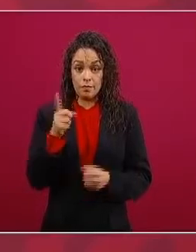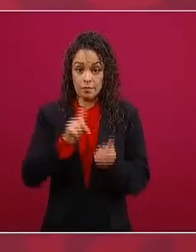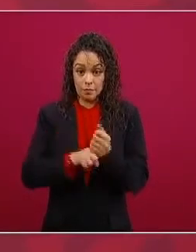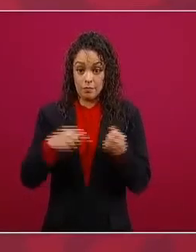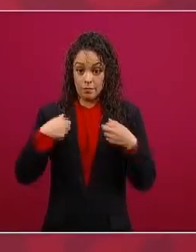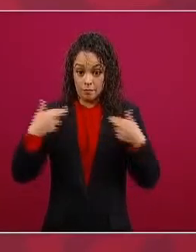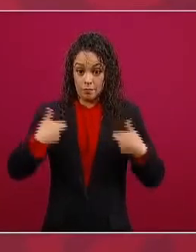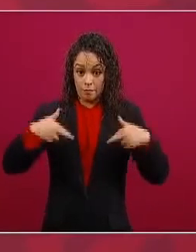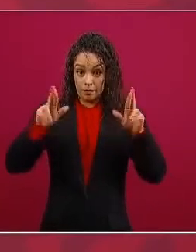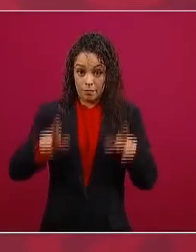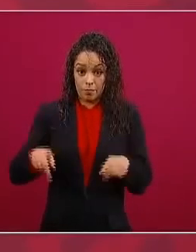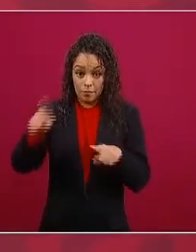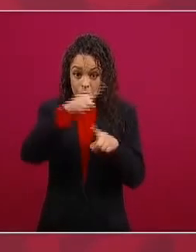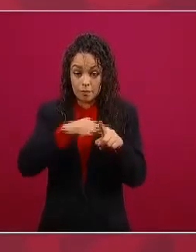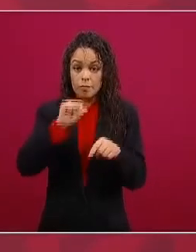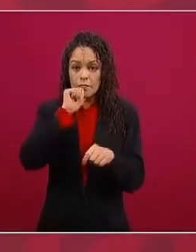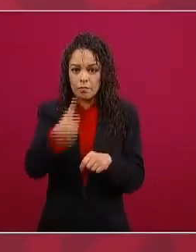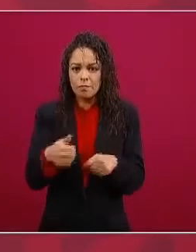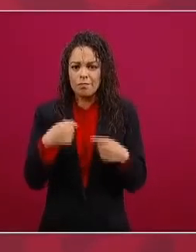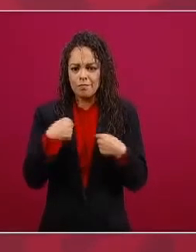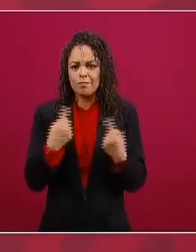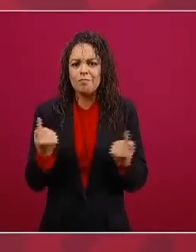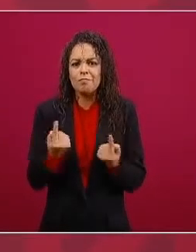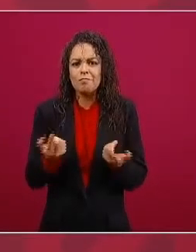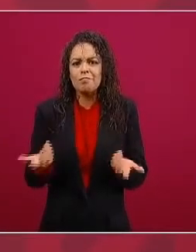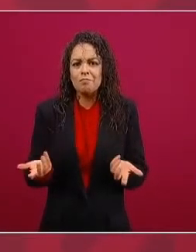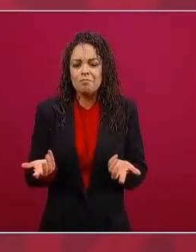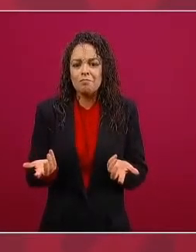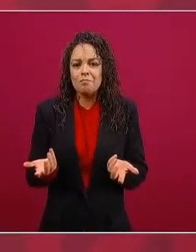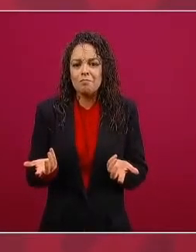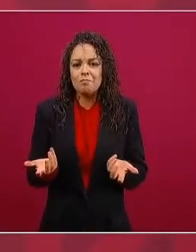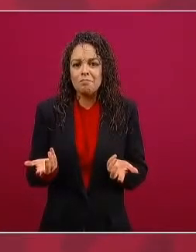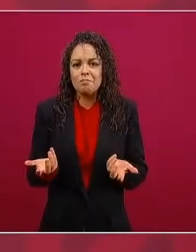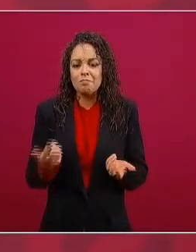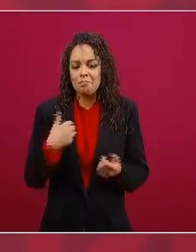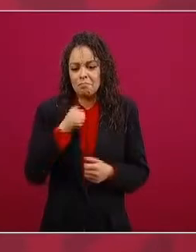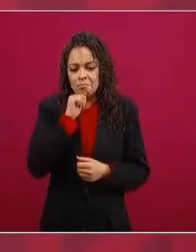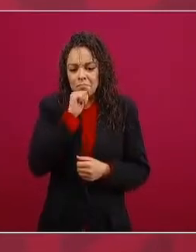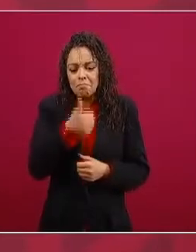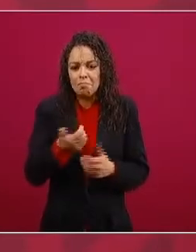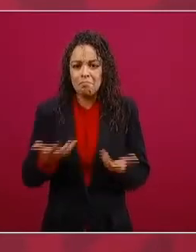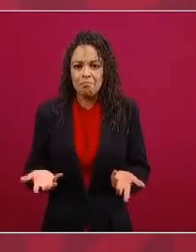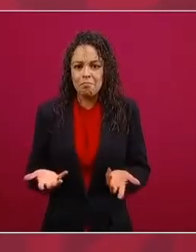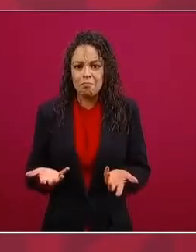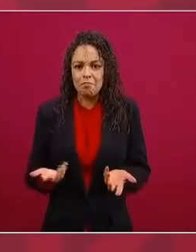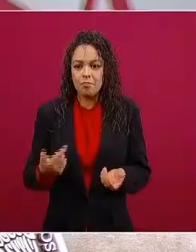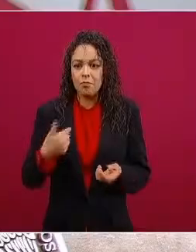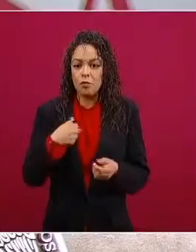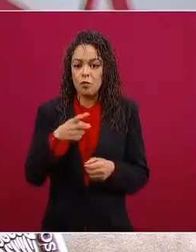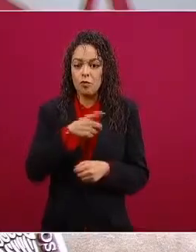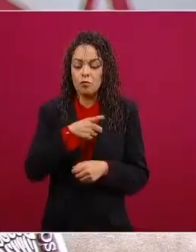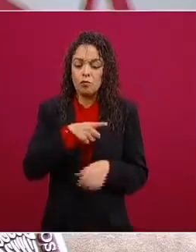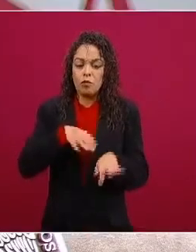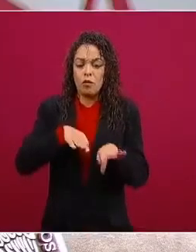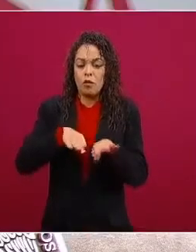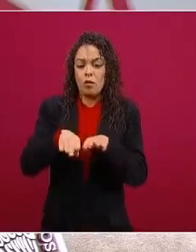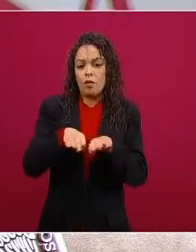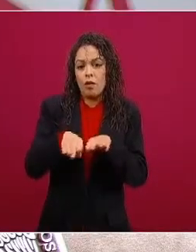pues un empleado de una minoría